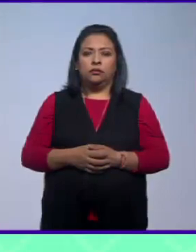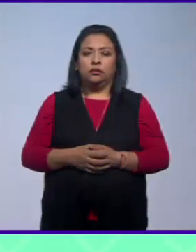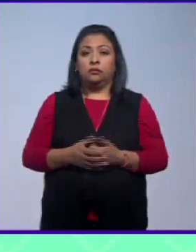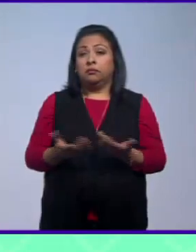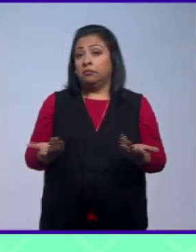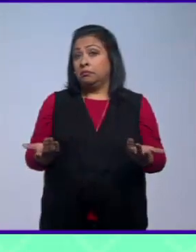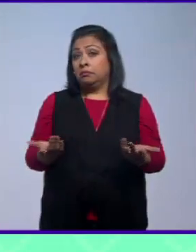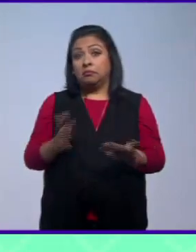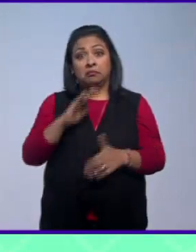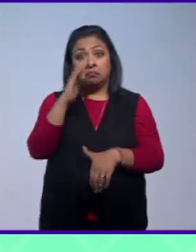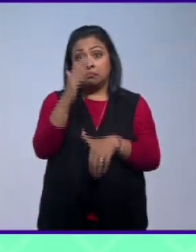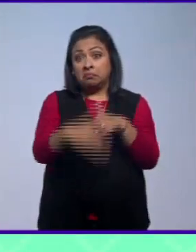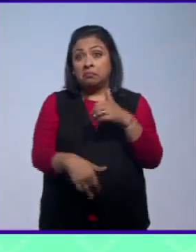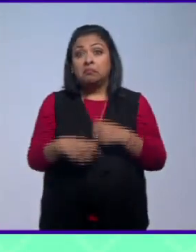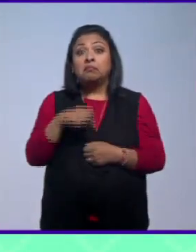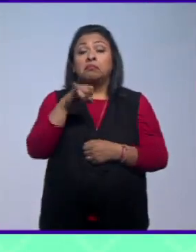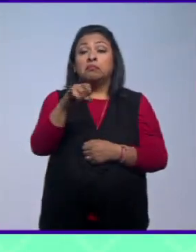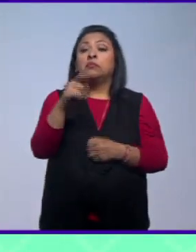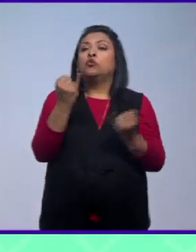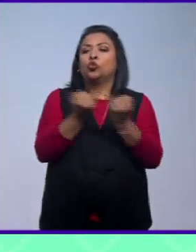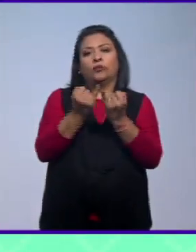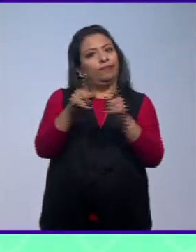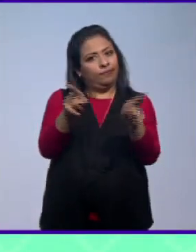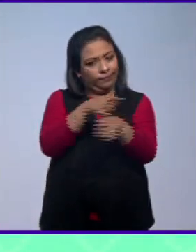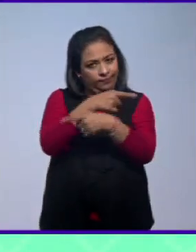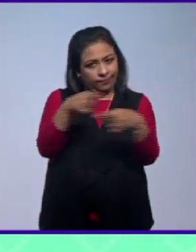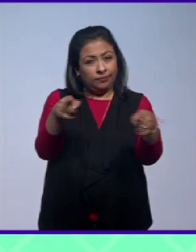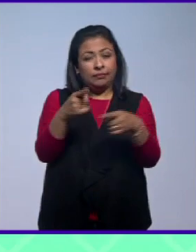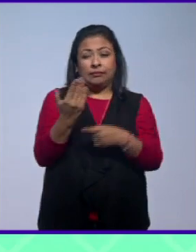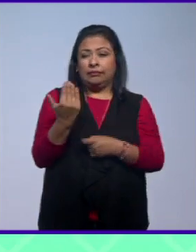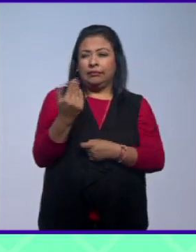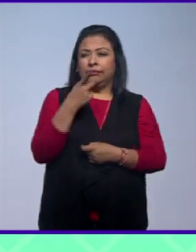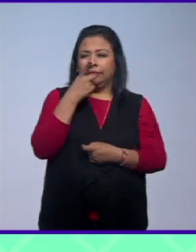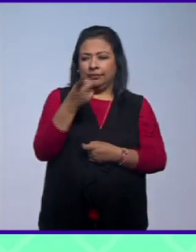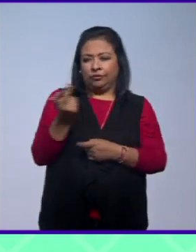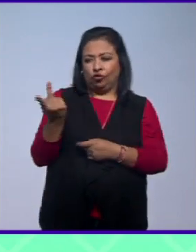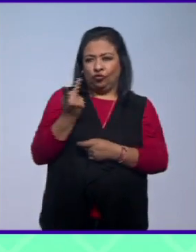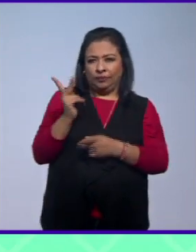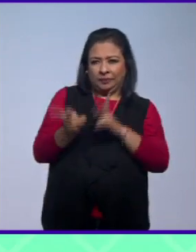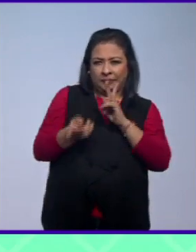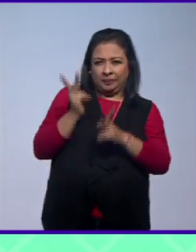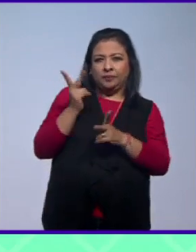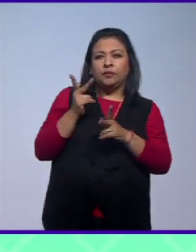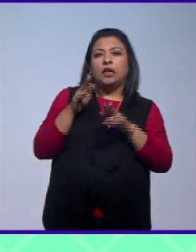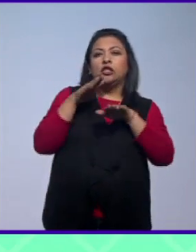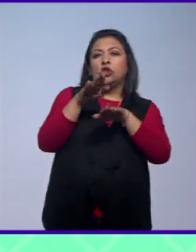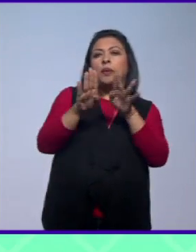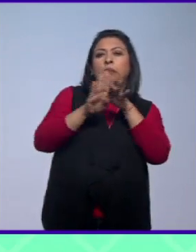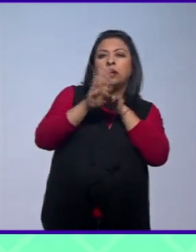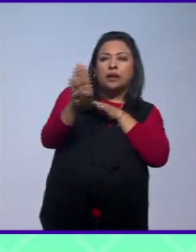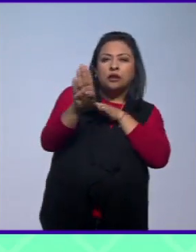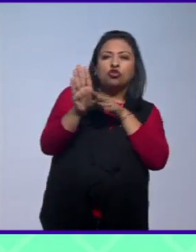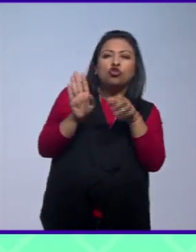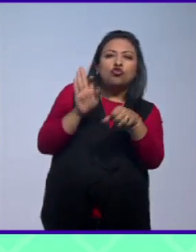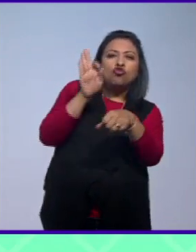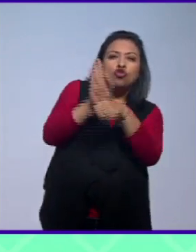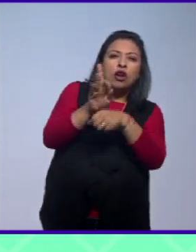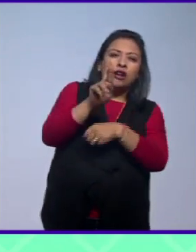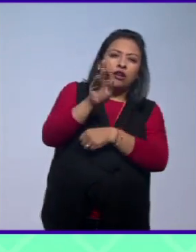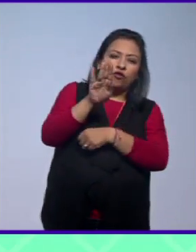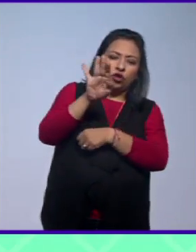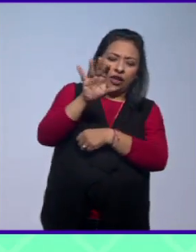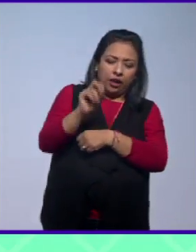Bueno, pues ya nos vamos, ¿no? Y nos vamos también con música. Hace ratito a hora, platicábamos de migración, de refugiados, y